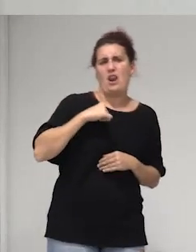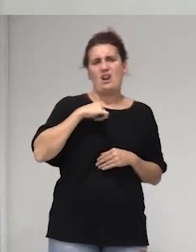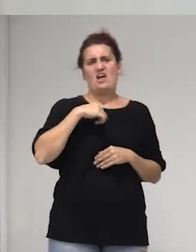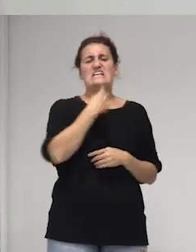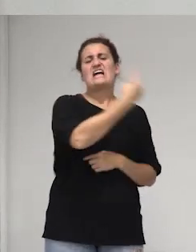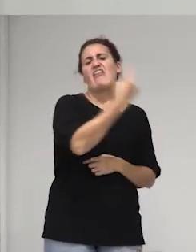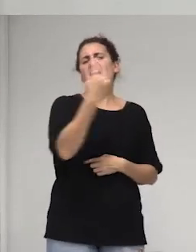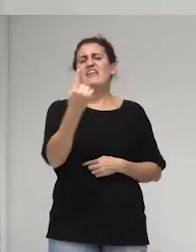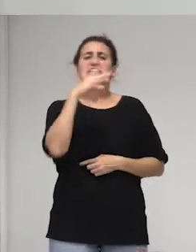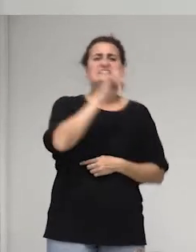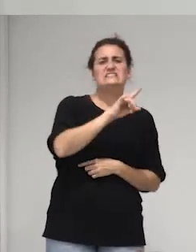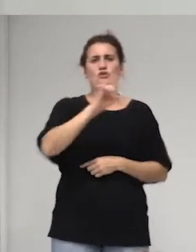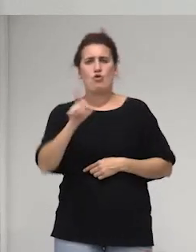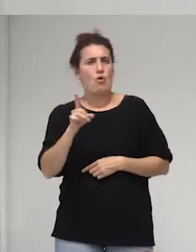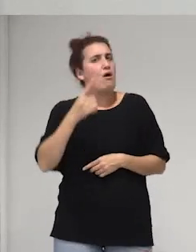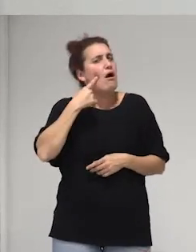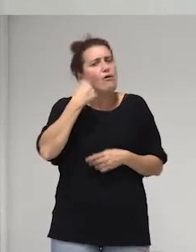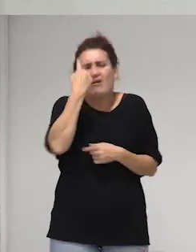persona como la quiera vivir